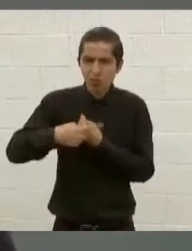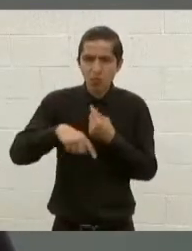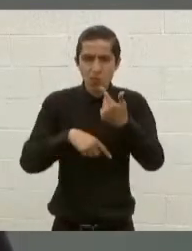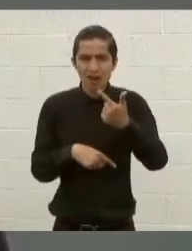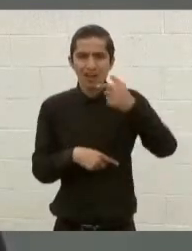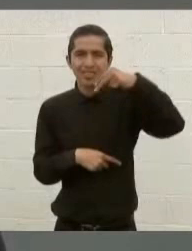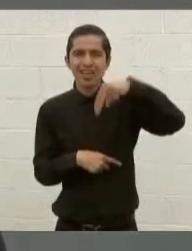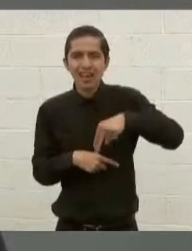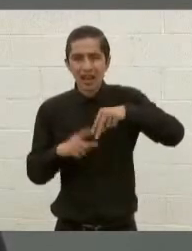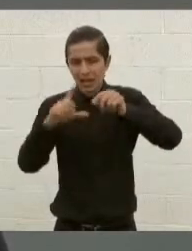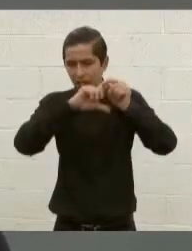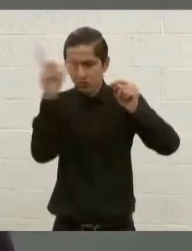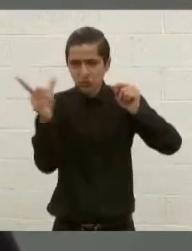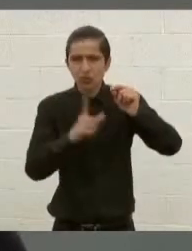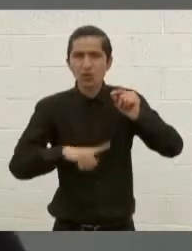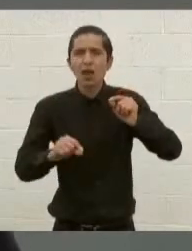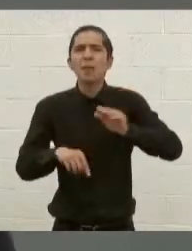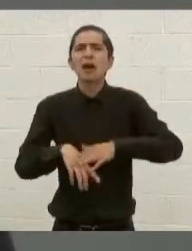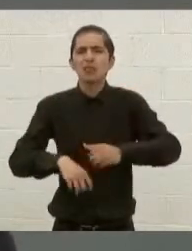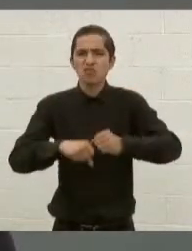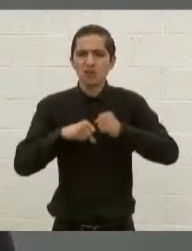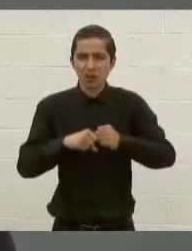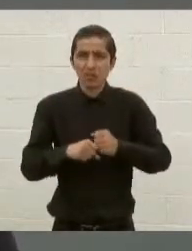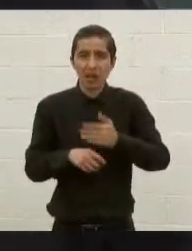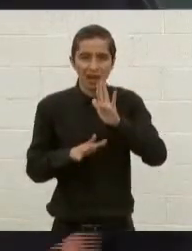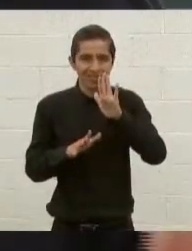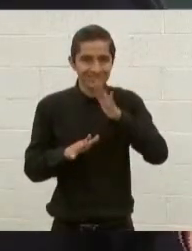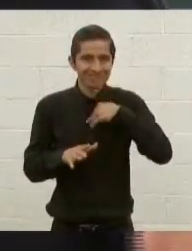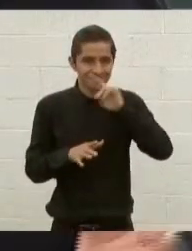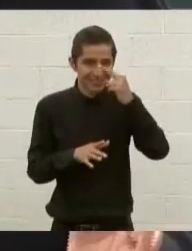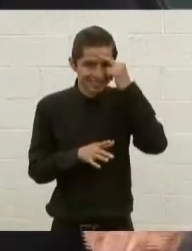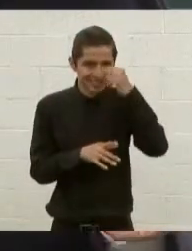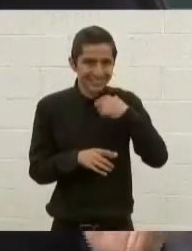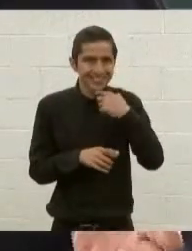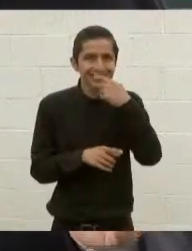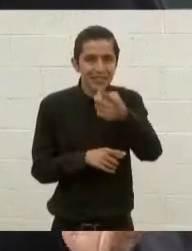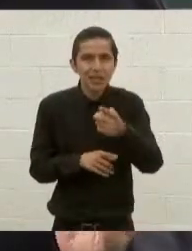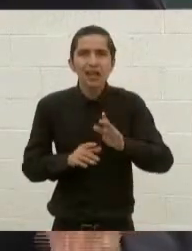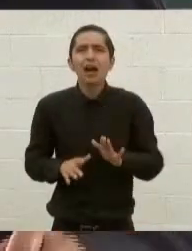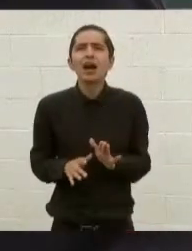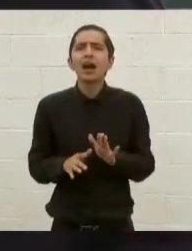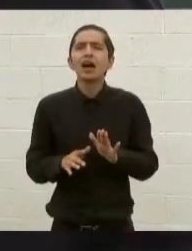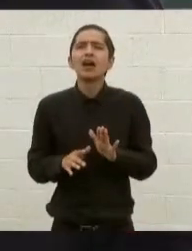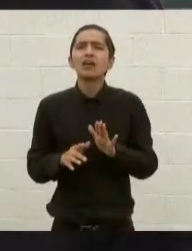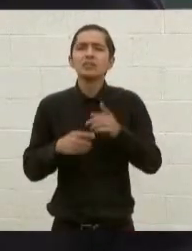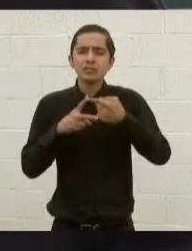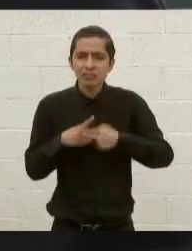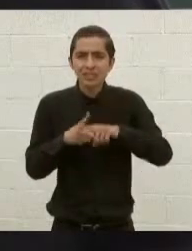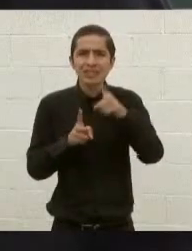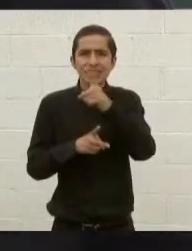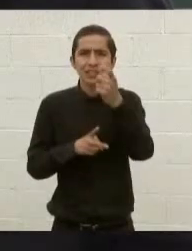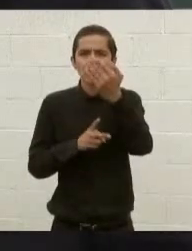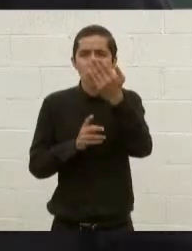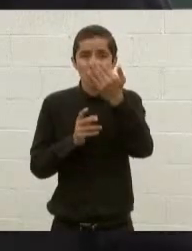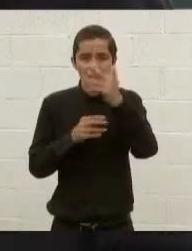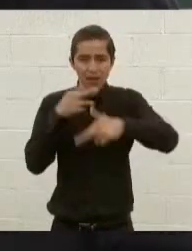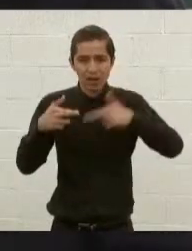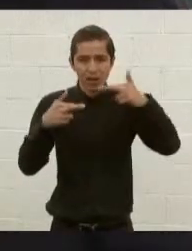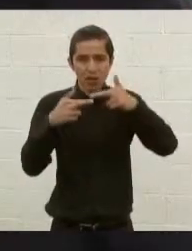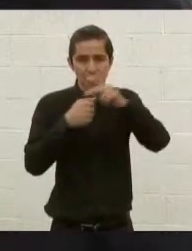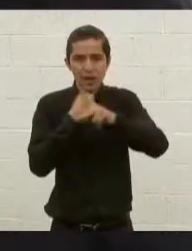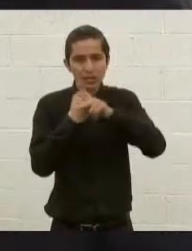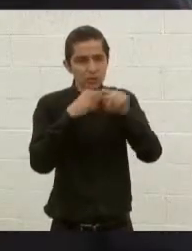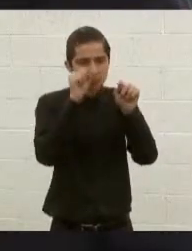guardia a nivel nacional solo les recuerdo que iniciamos cubriendo 150 regiones del